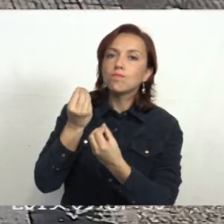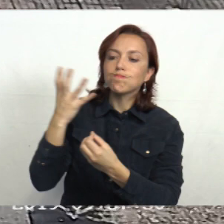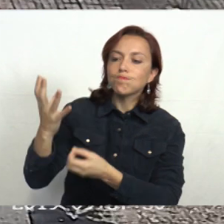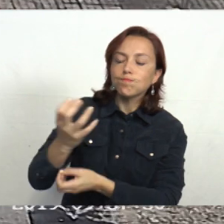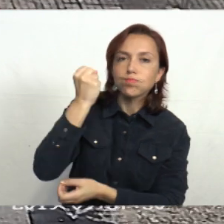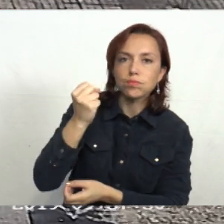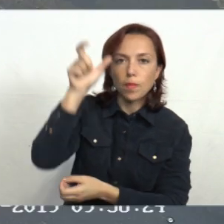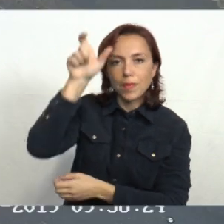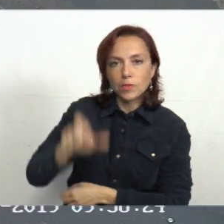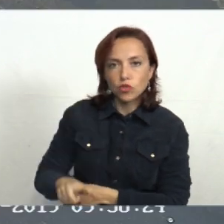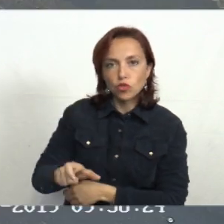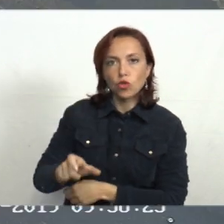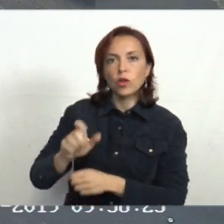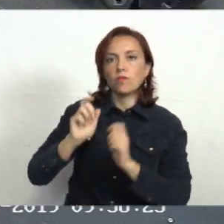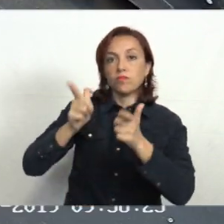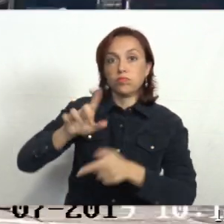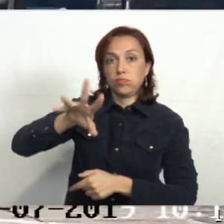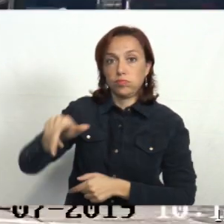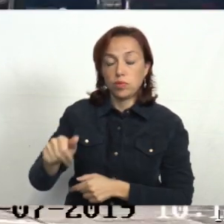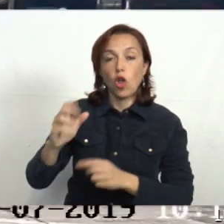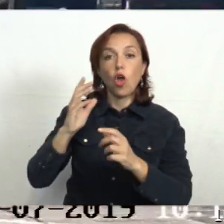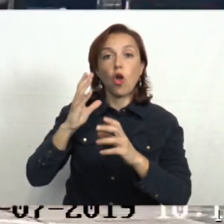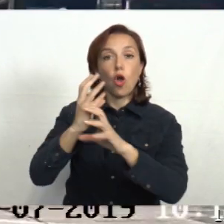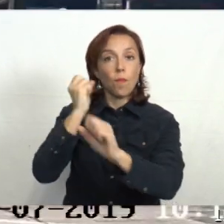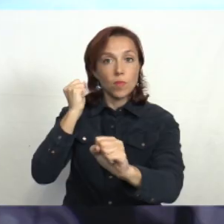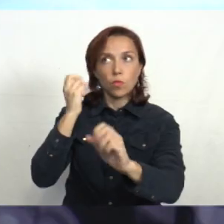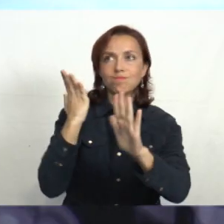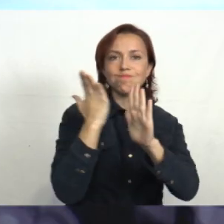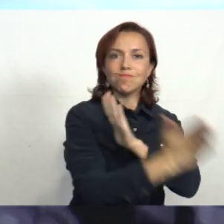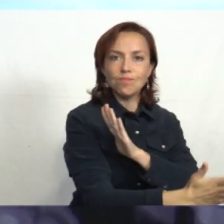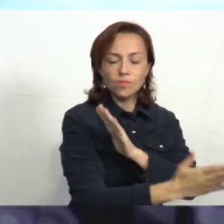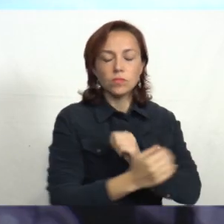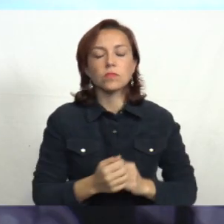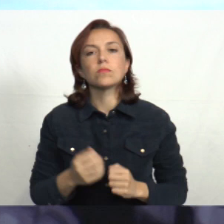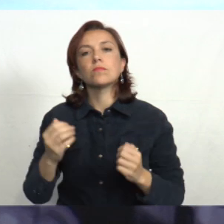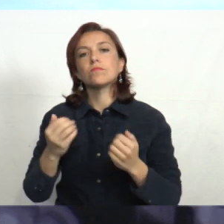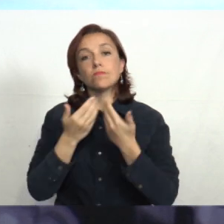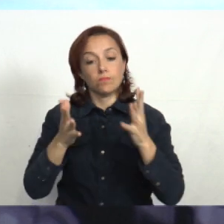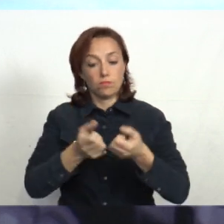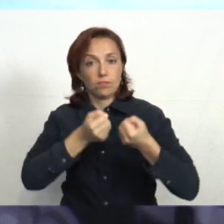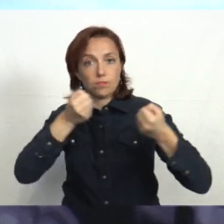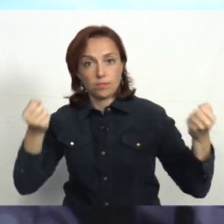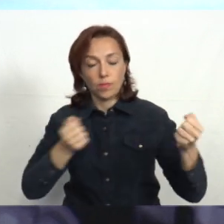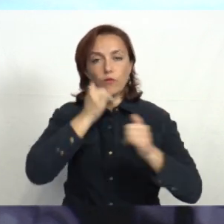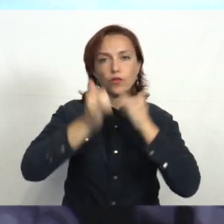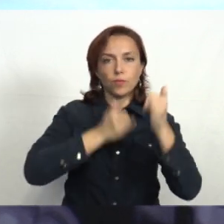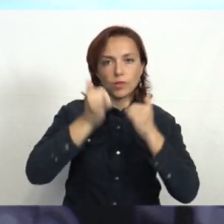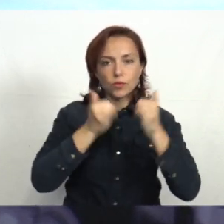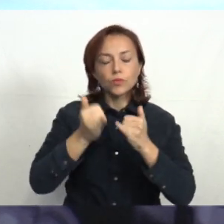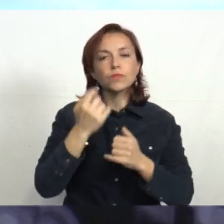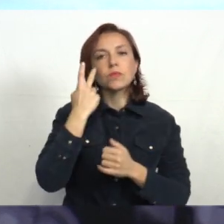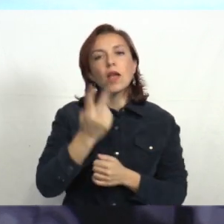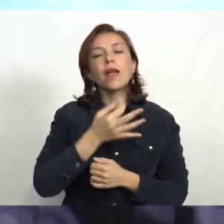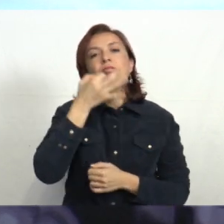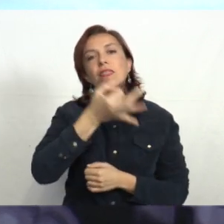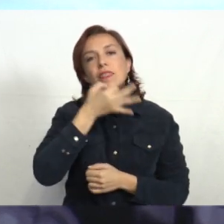y la detención de un hombre que rapiñó y se subió a un ómnibus para escapar. Y comenzamos con el desarrollo de la información. Vamos a ver los datos que dejaron los